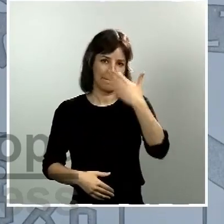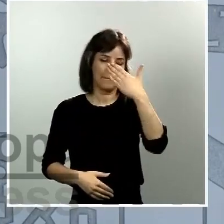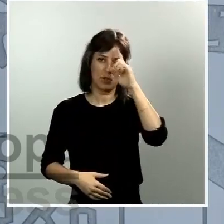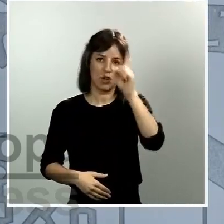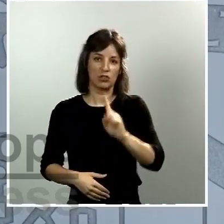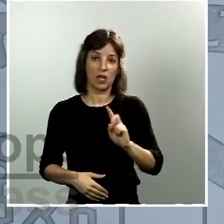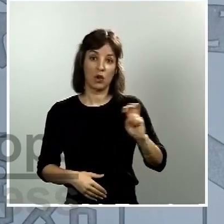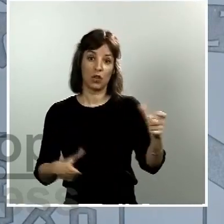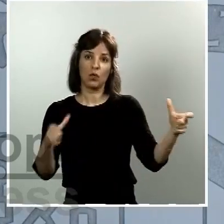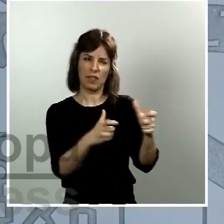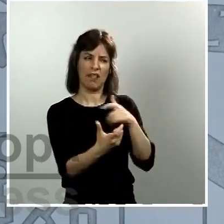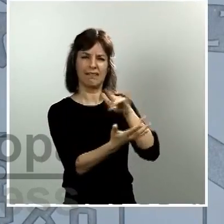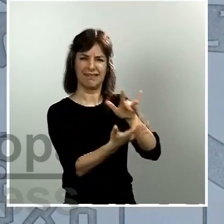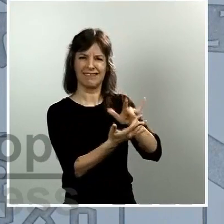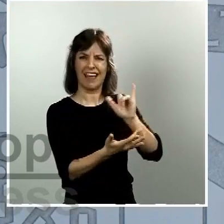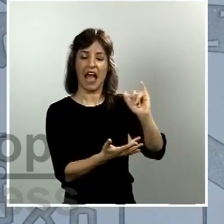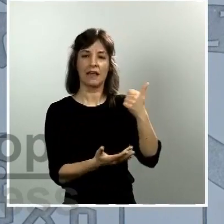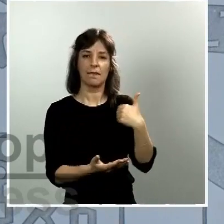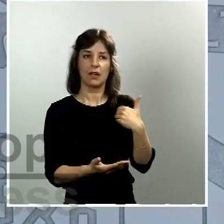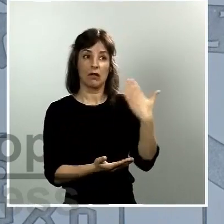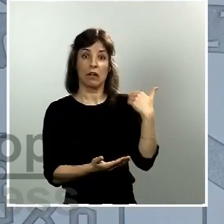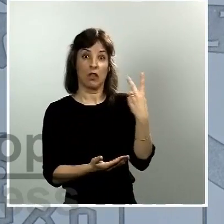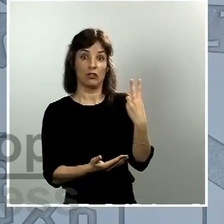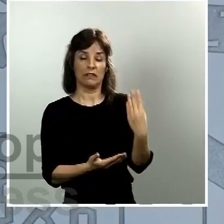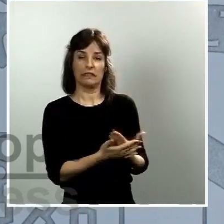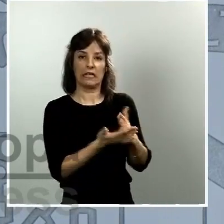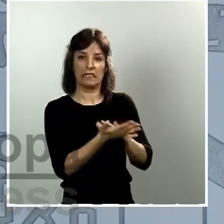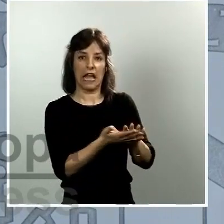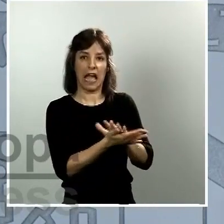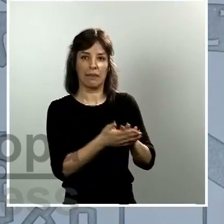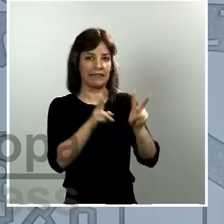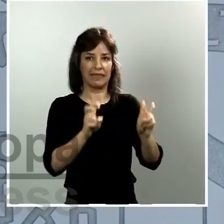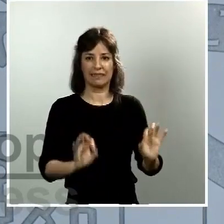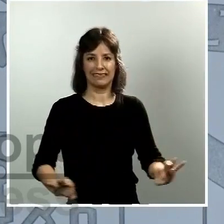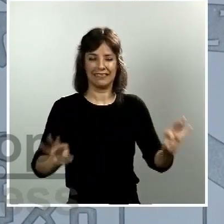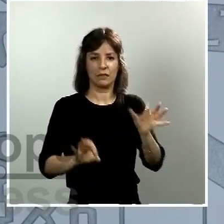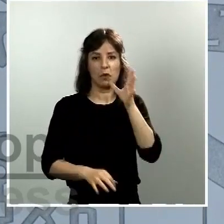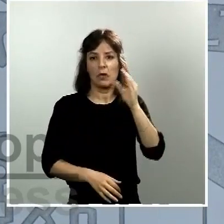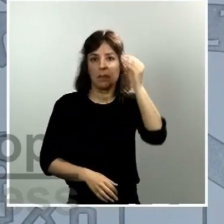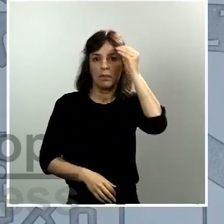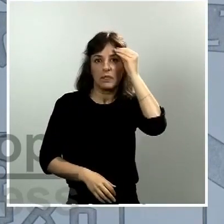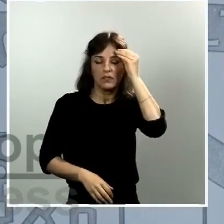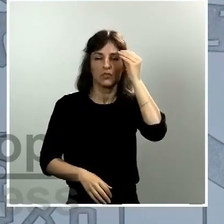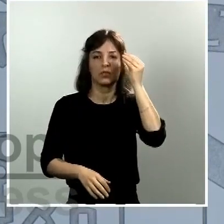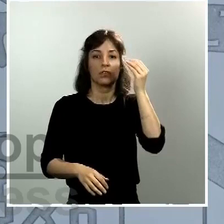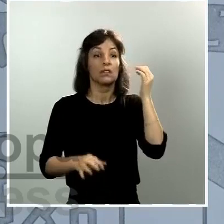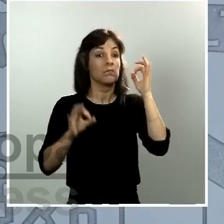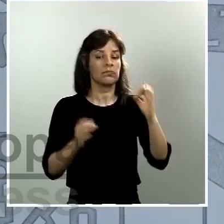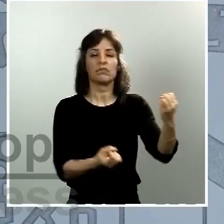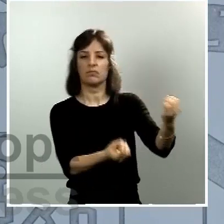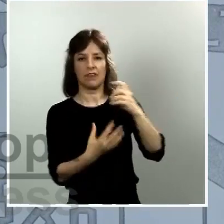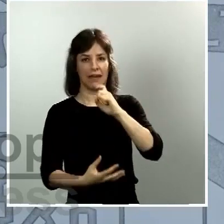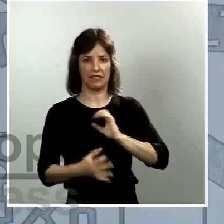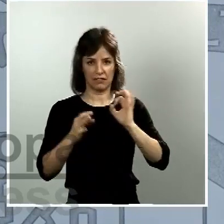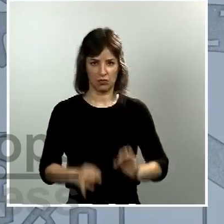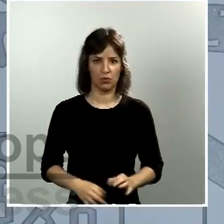tengo relación, pero no hemos hablado en los últimos dos o tres días de este tema porque entiendo que en cuanto esté me llegará la información. Sí que